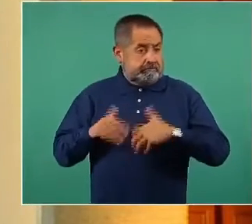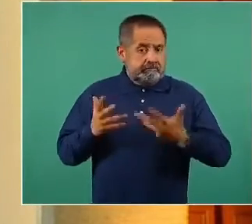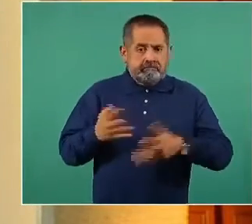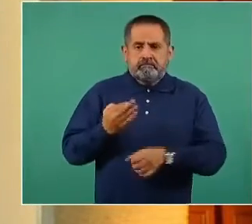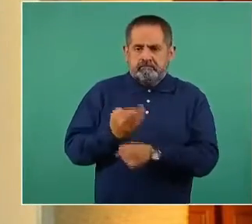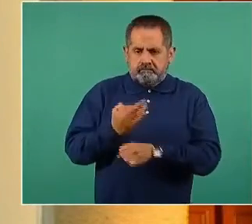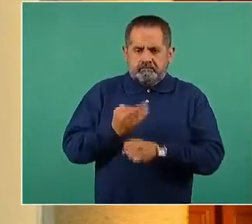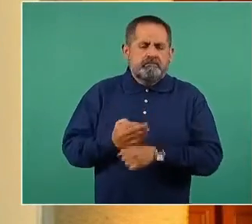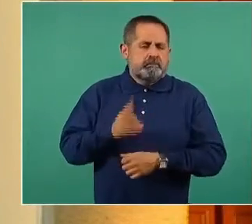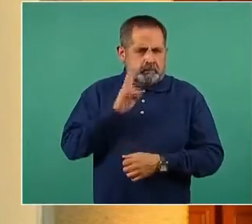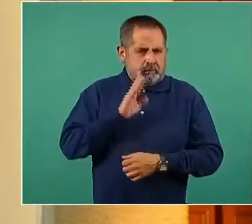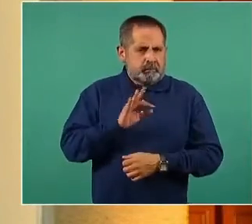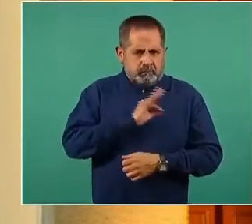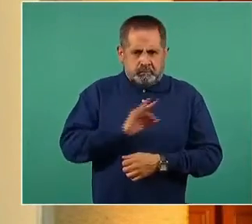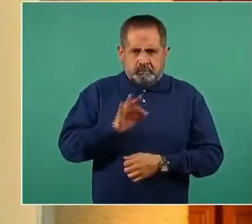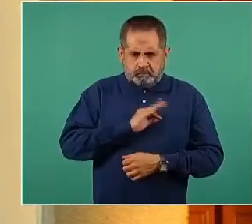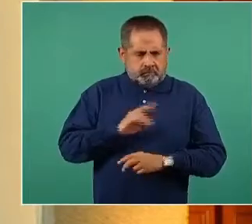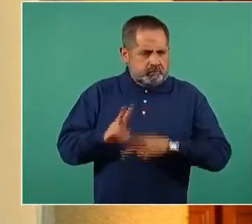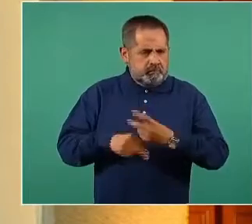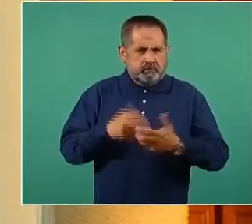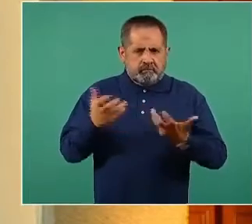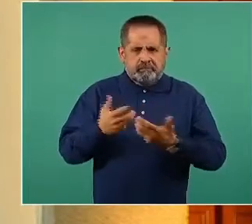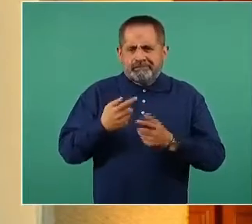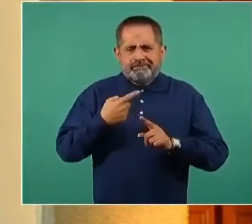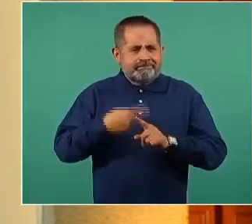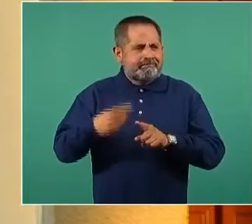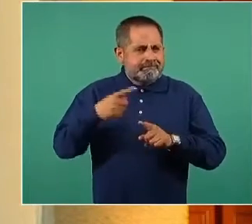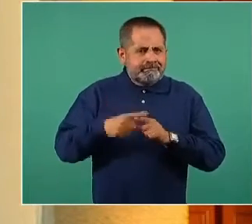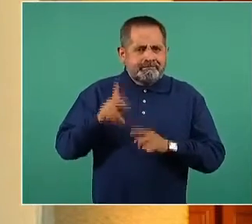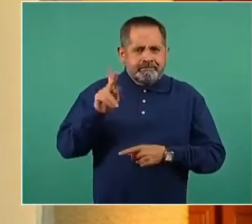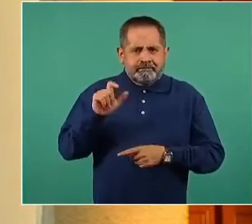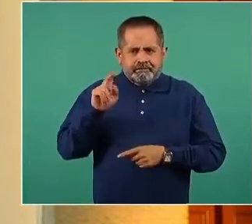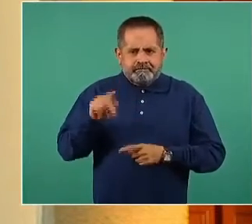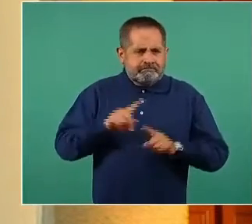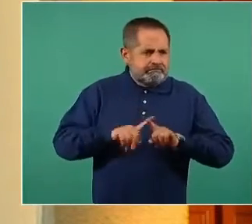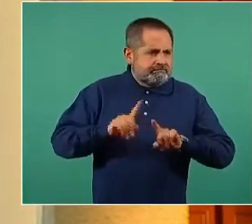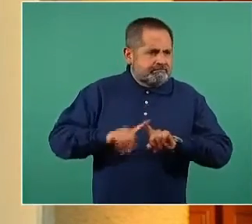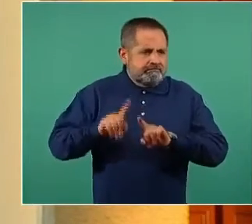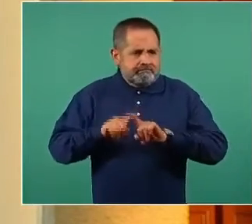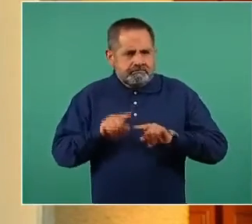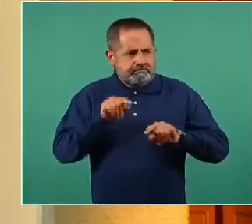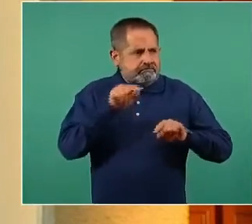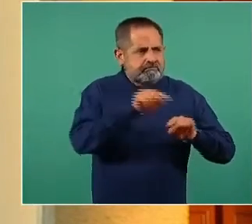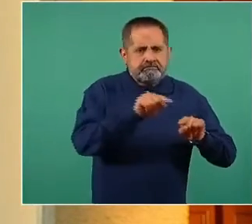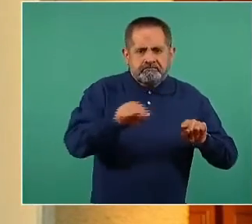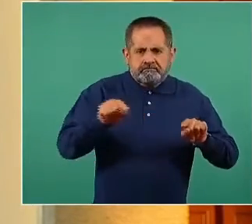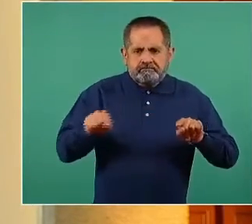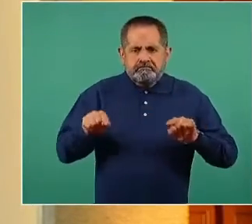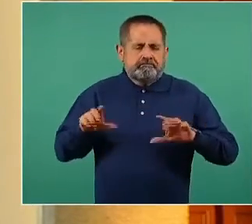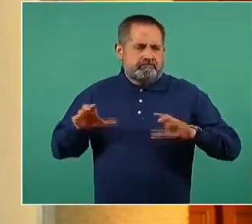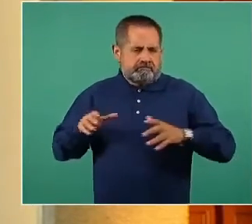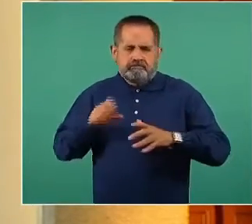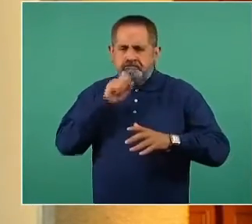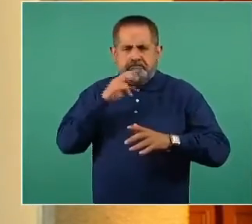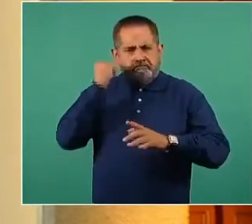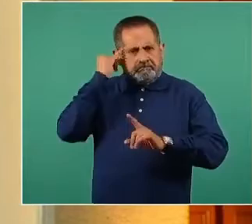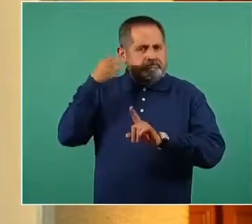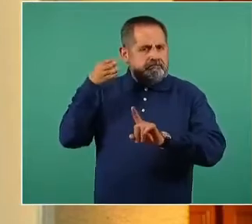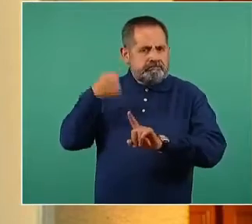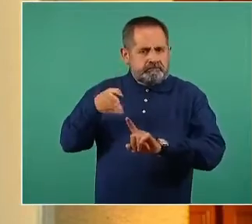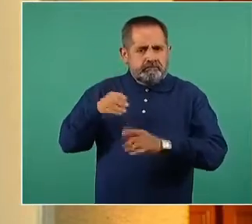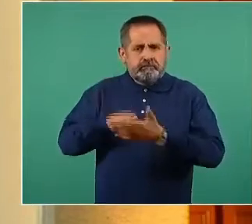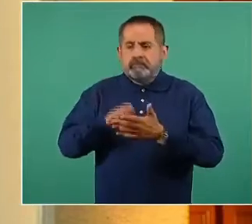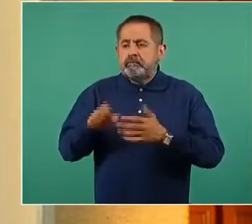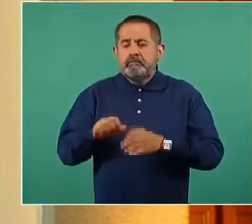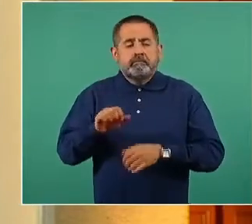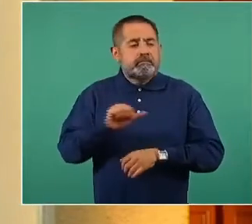en posibilidades de ejecutar también diferentes estrategias dentro de la misma política nacional, como lo es